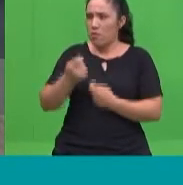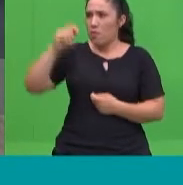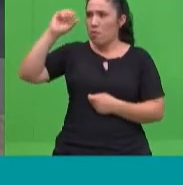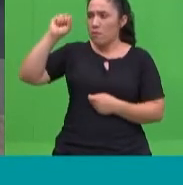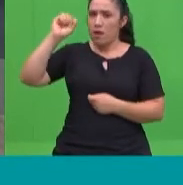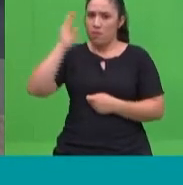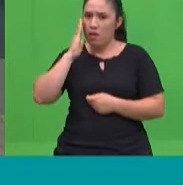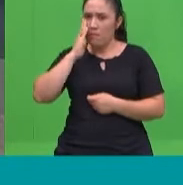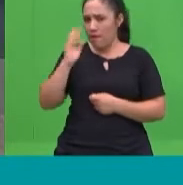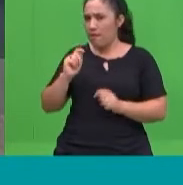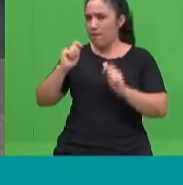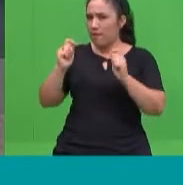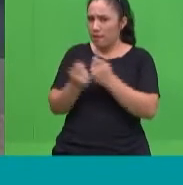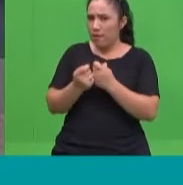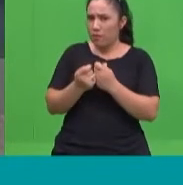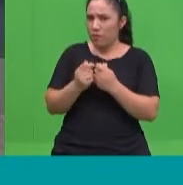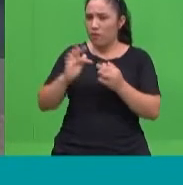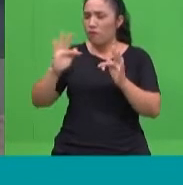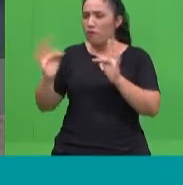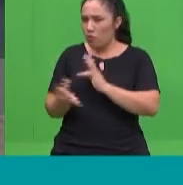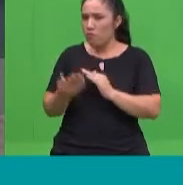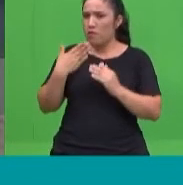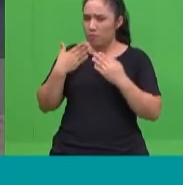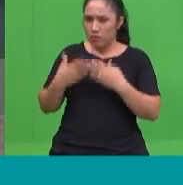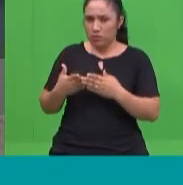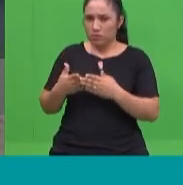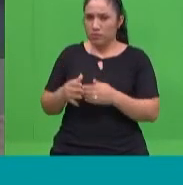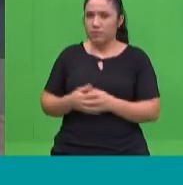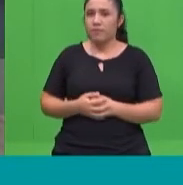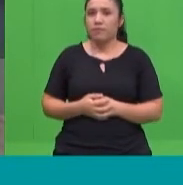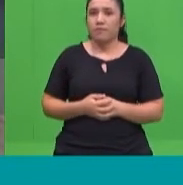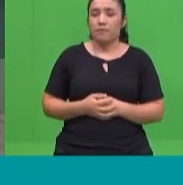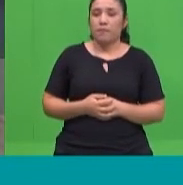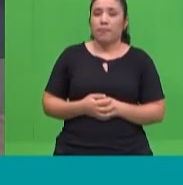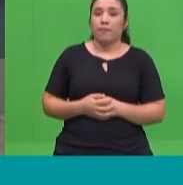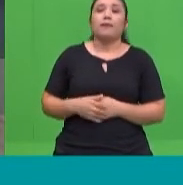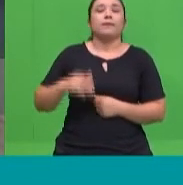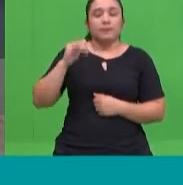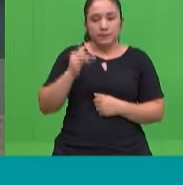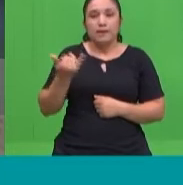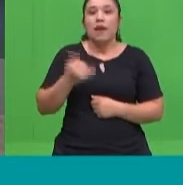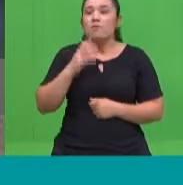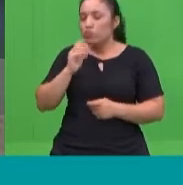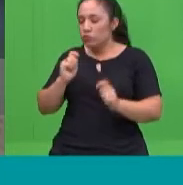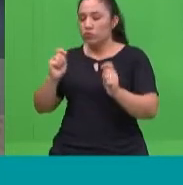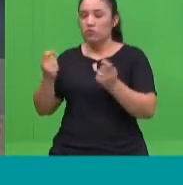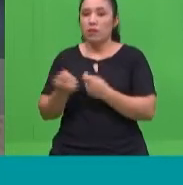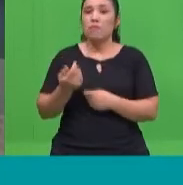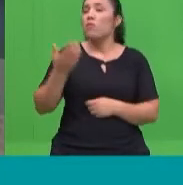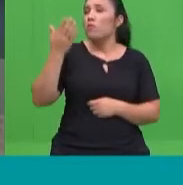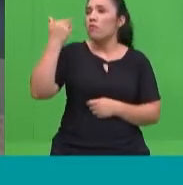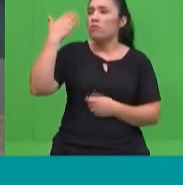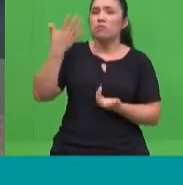¿Cambia, hace un cambio de los hábitos en el hogar con todo esto? Absolutamente. Yo creo que realmente esta